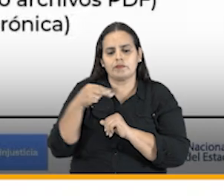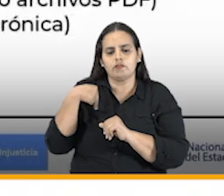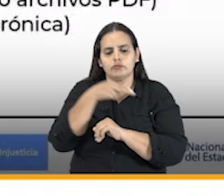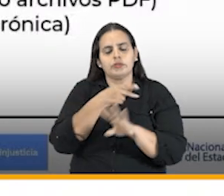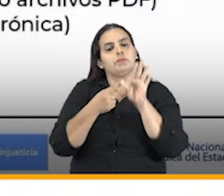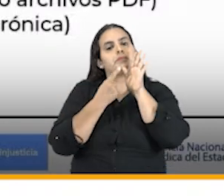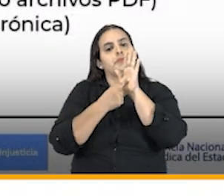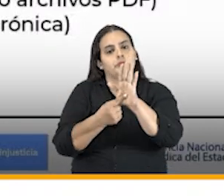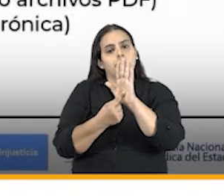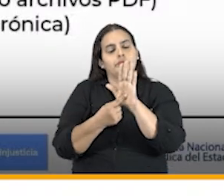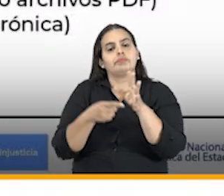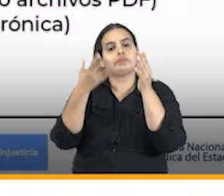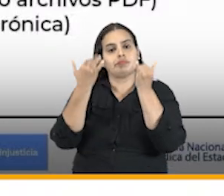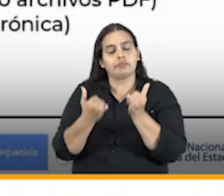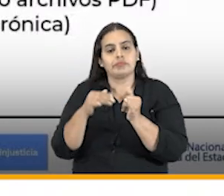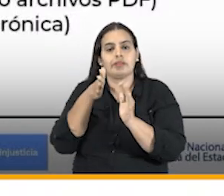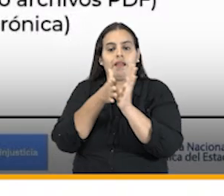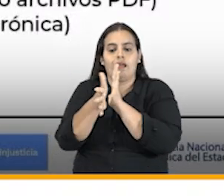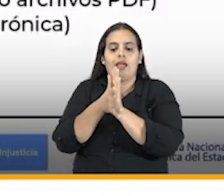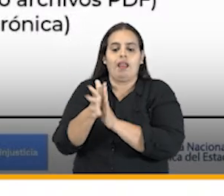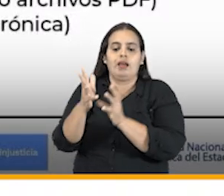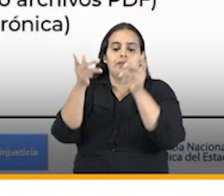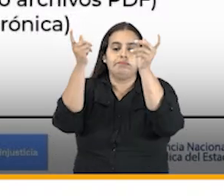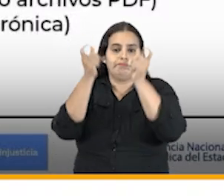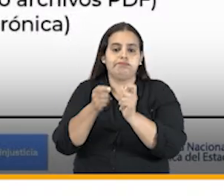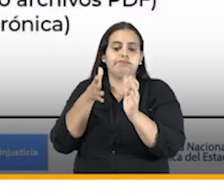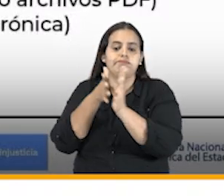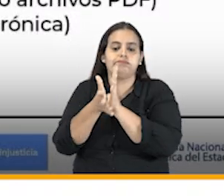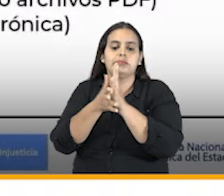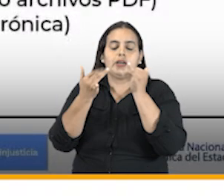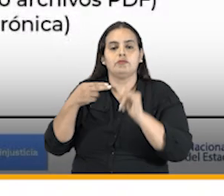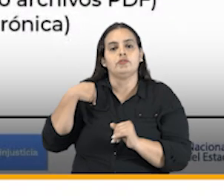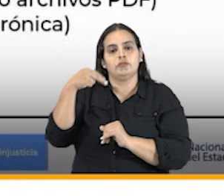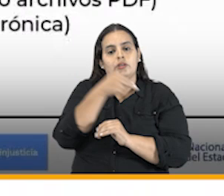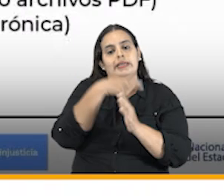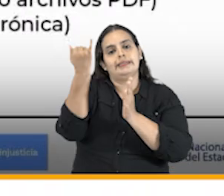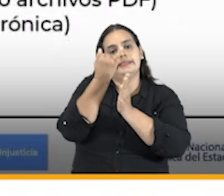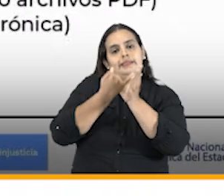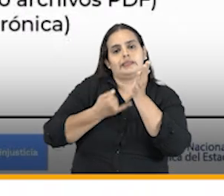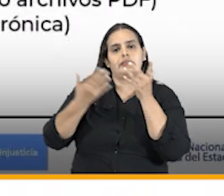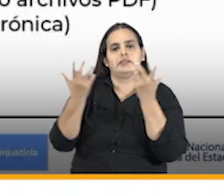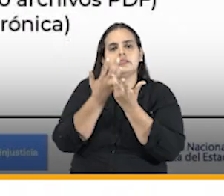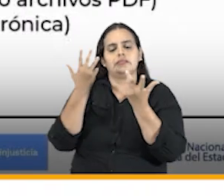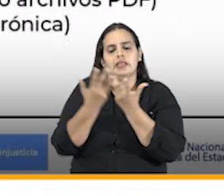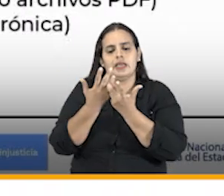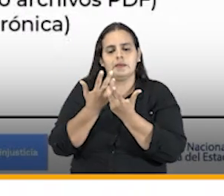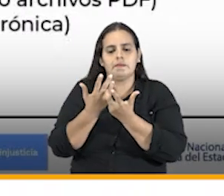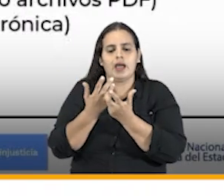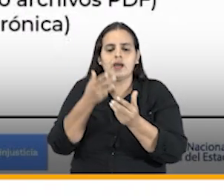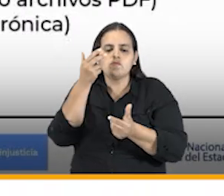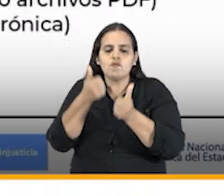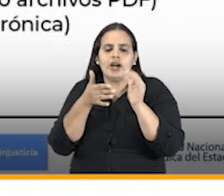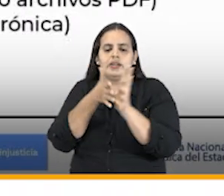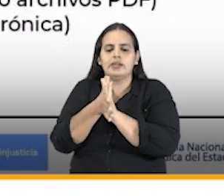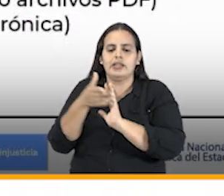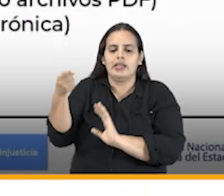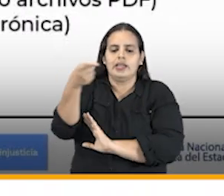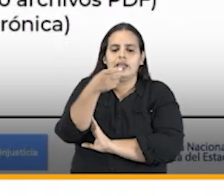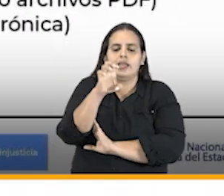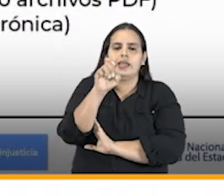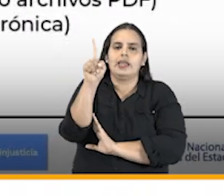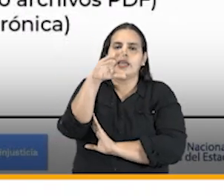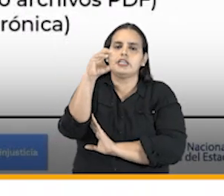mostrando a través de esta rendición de cuentas así hemos diseñado el sistema GESCON que es un repositorio